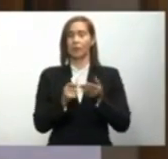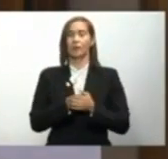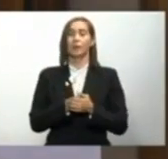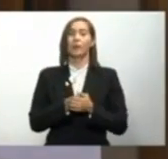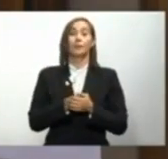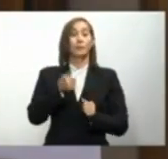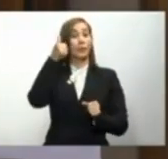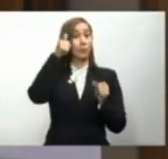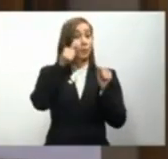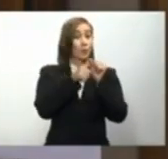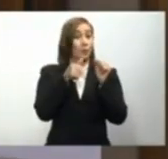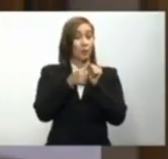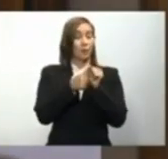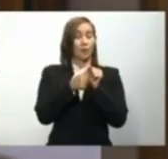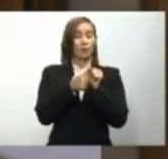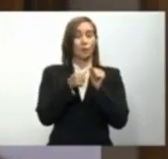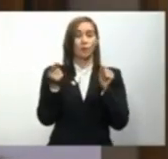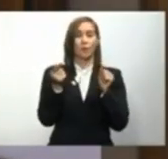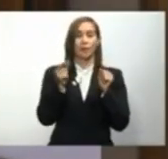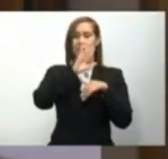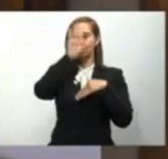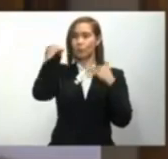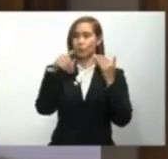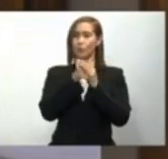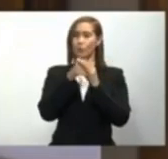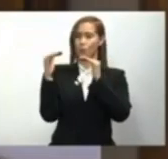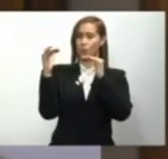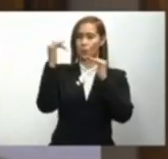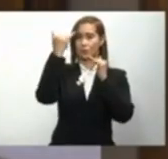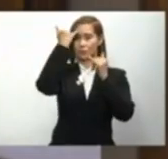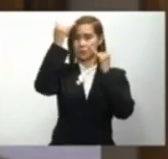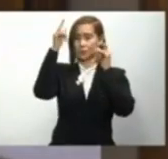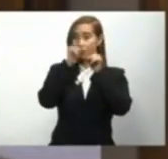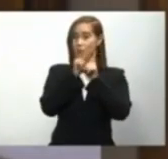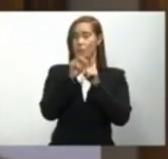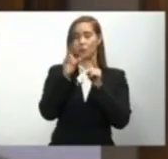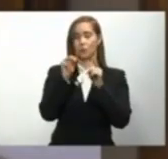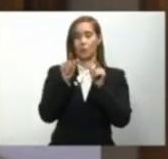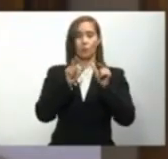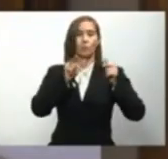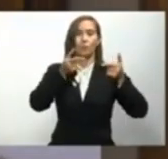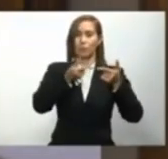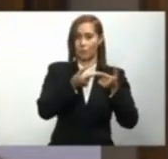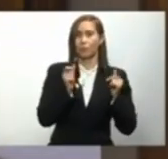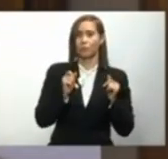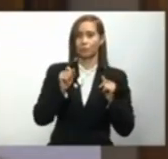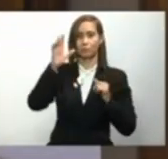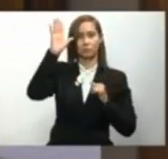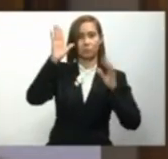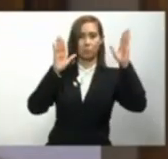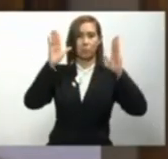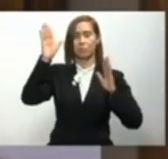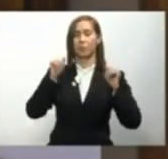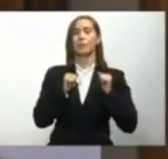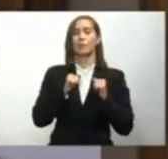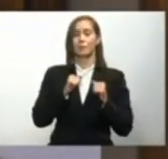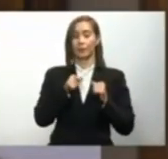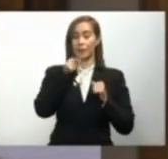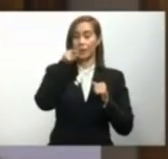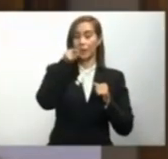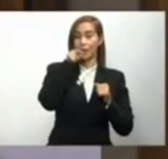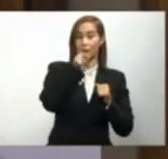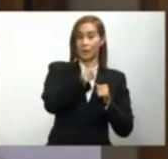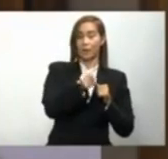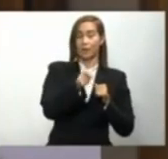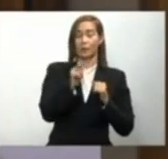debe entenderse como unanimidad. porque esto significaría concederle poder de veto a la